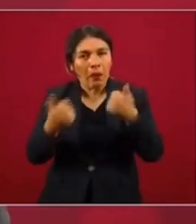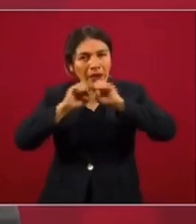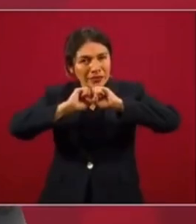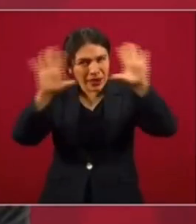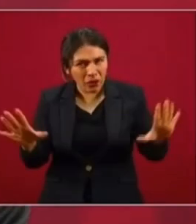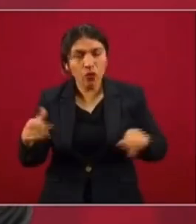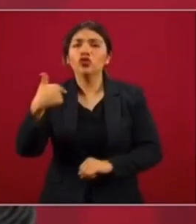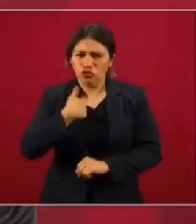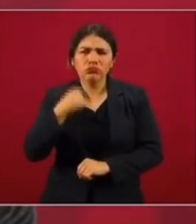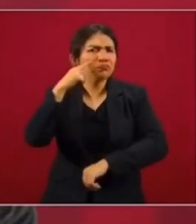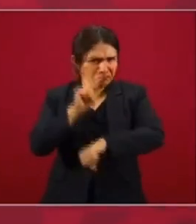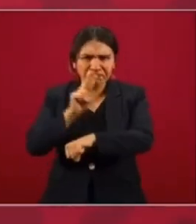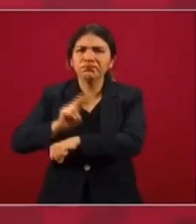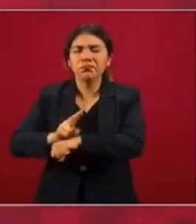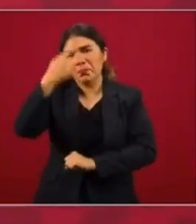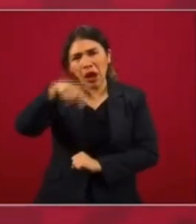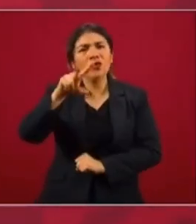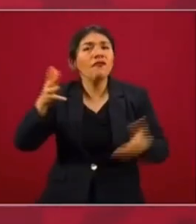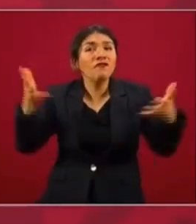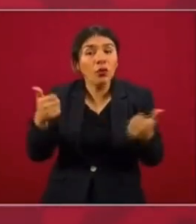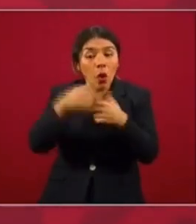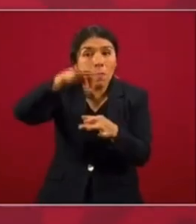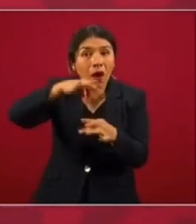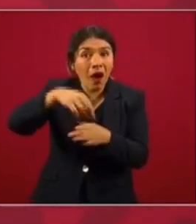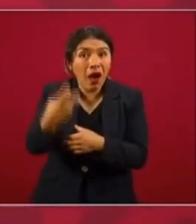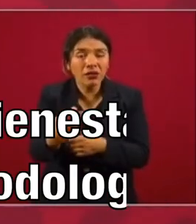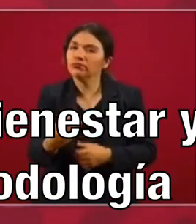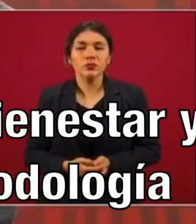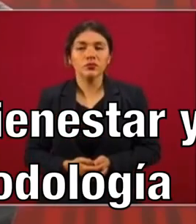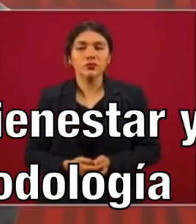que vamos a estar pendiente para que no haya fraude electoral.